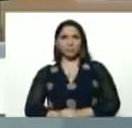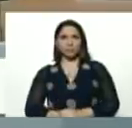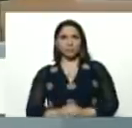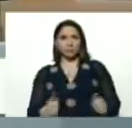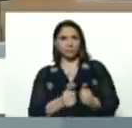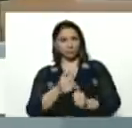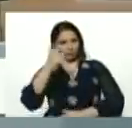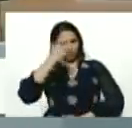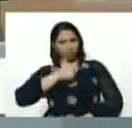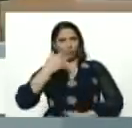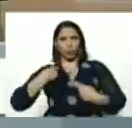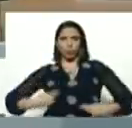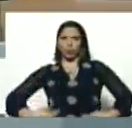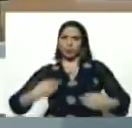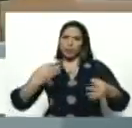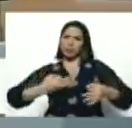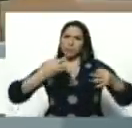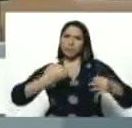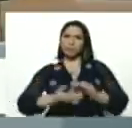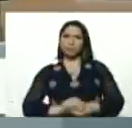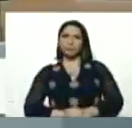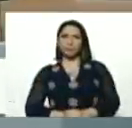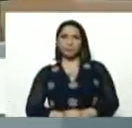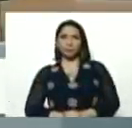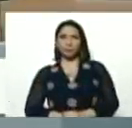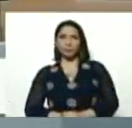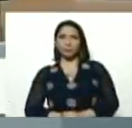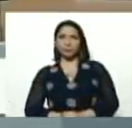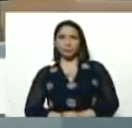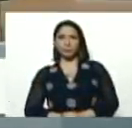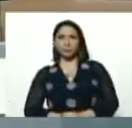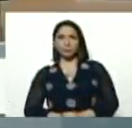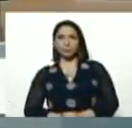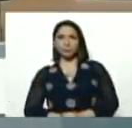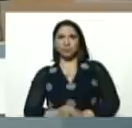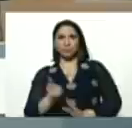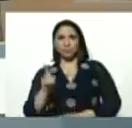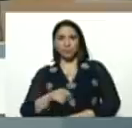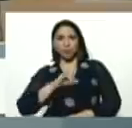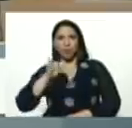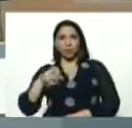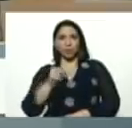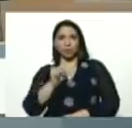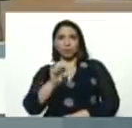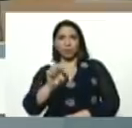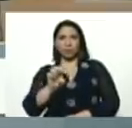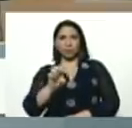carácter humanista siempre, está el reverendo, José Gregorio Vielma Mora,